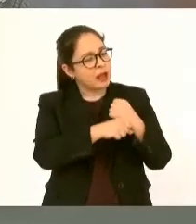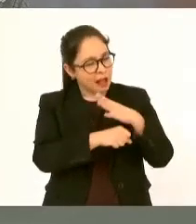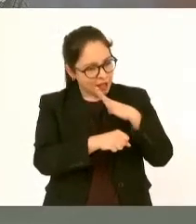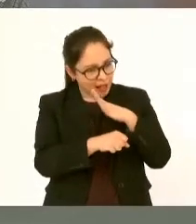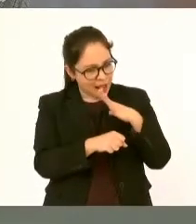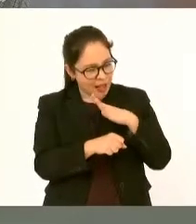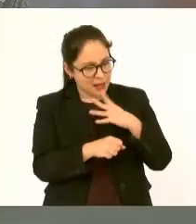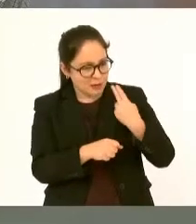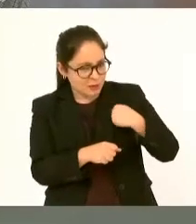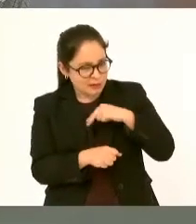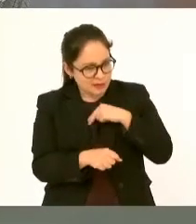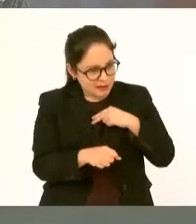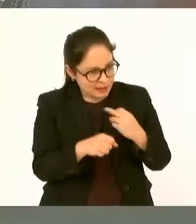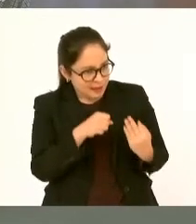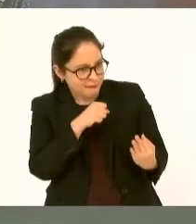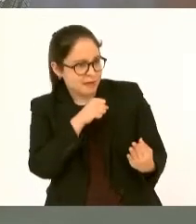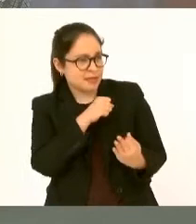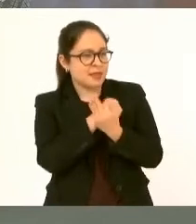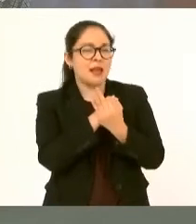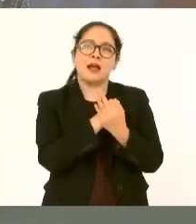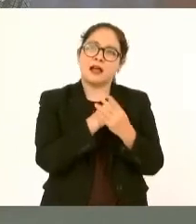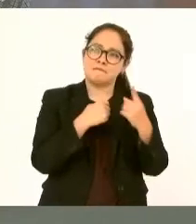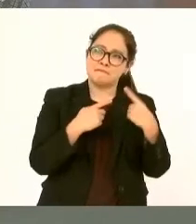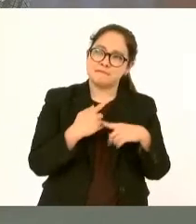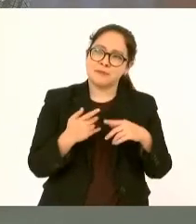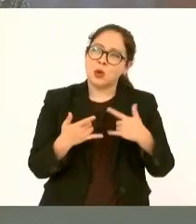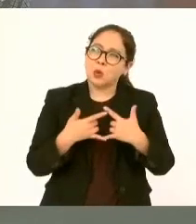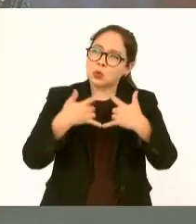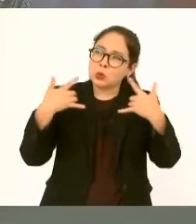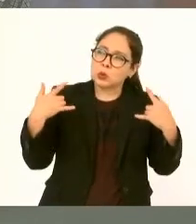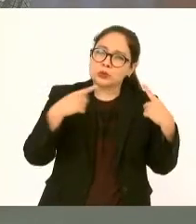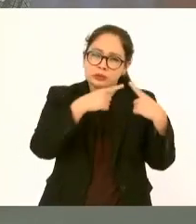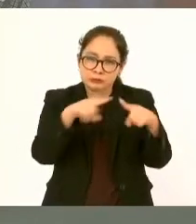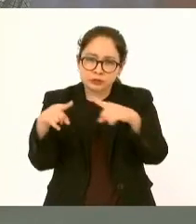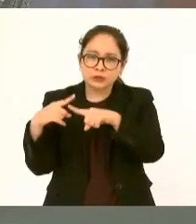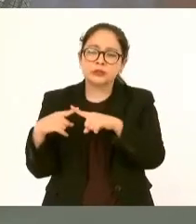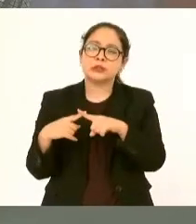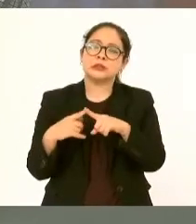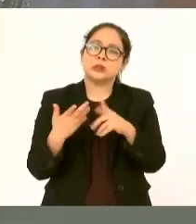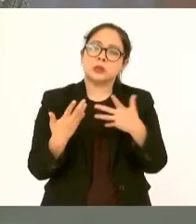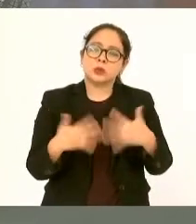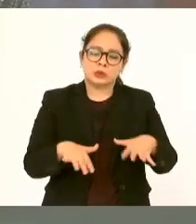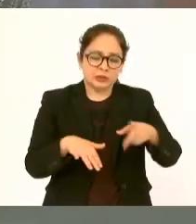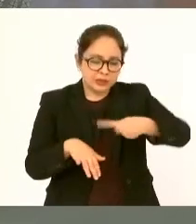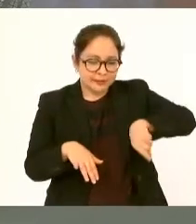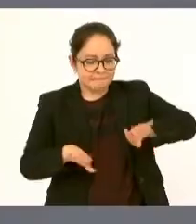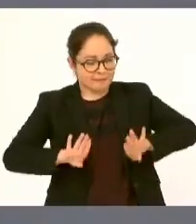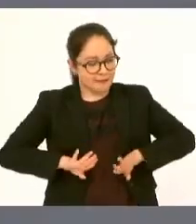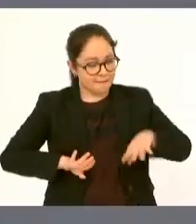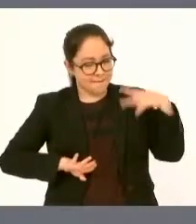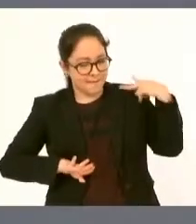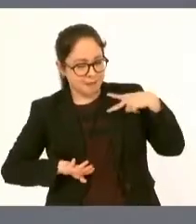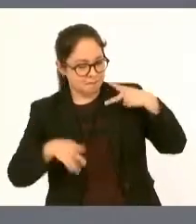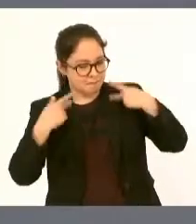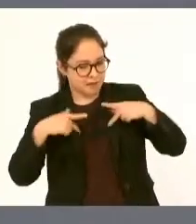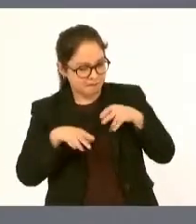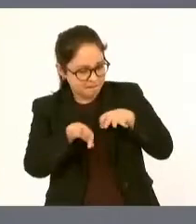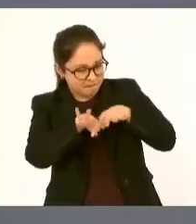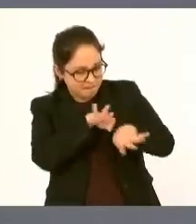soberanía y por el ejemplo de trabajo y de